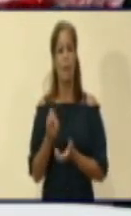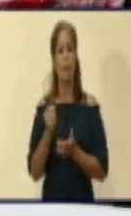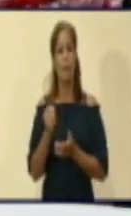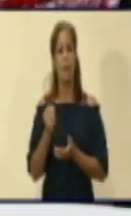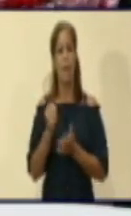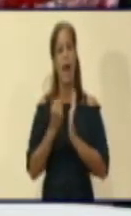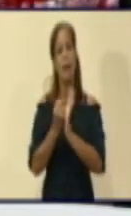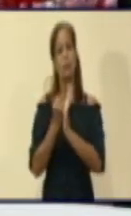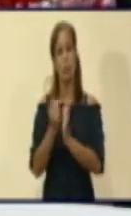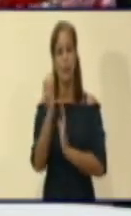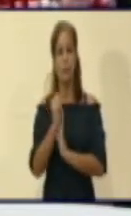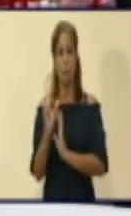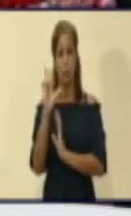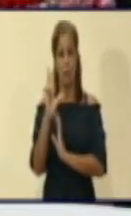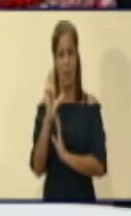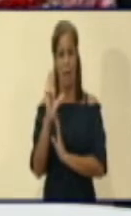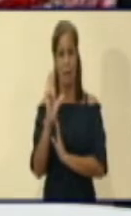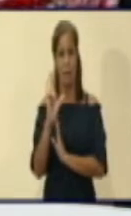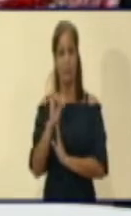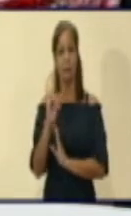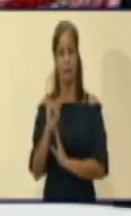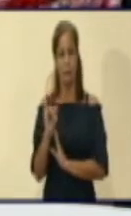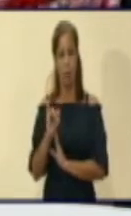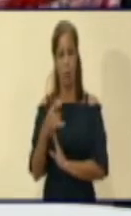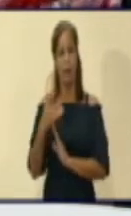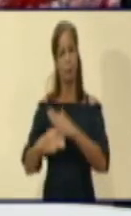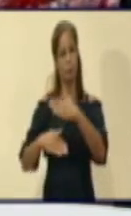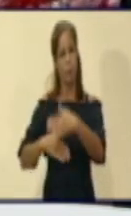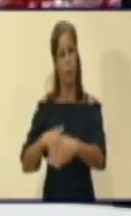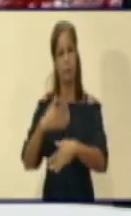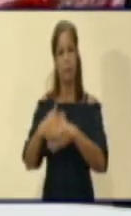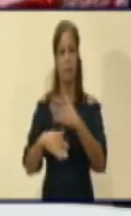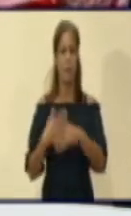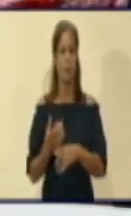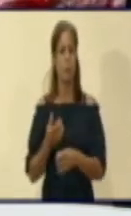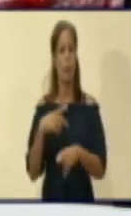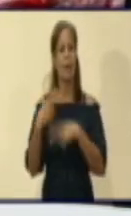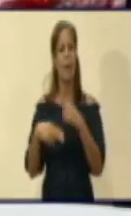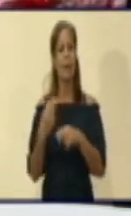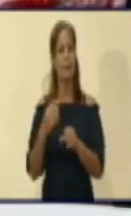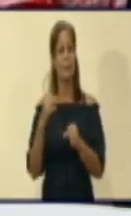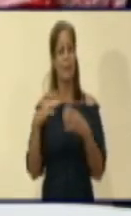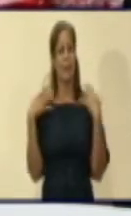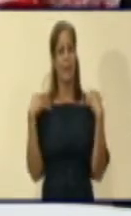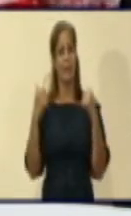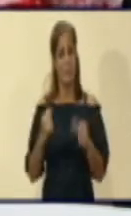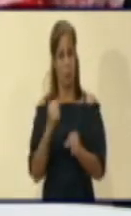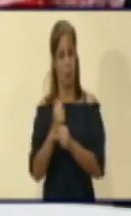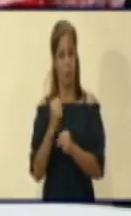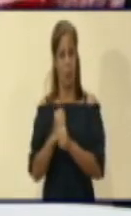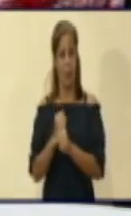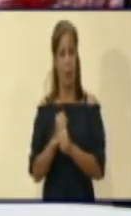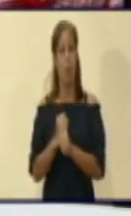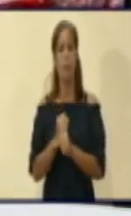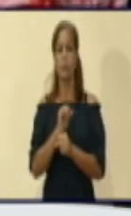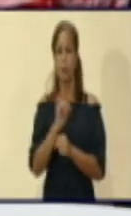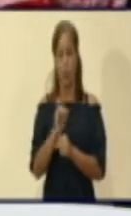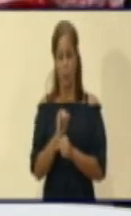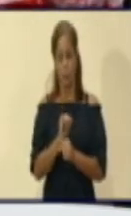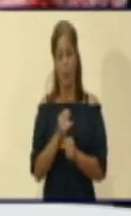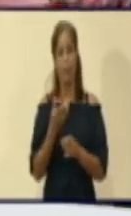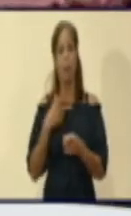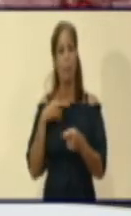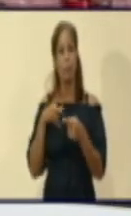prestaciones que se vencen, es decir, los trámites que realizan las direcciones municipales de trabajo, que se vencen en el plazo de hasta seis meses, se van a prorrogar